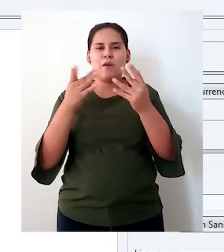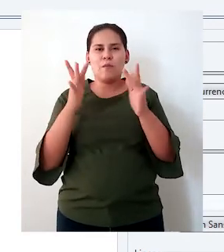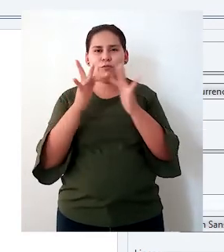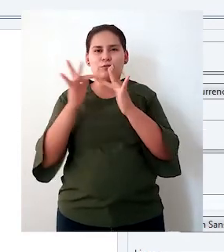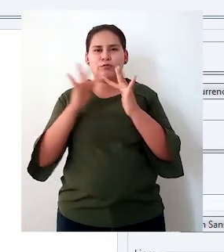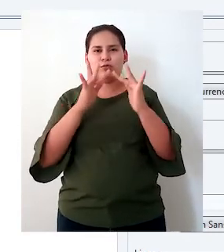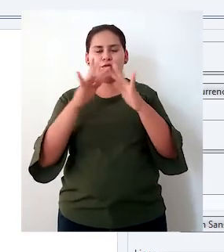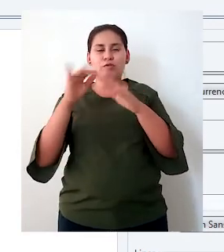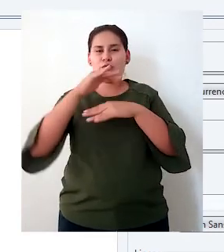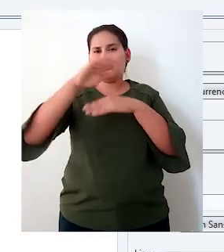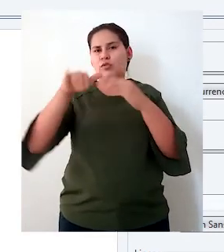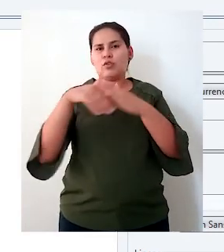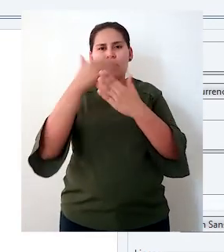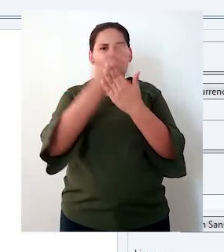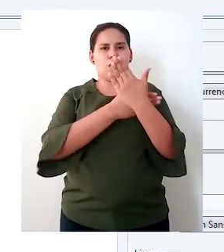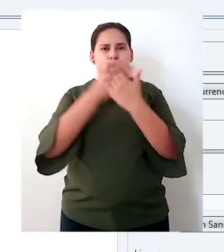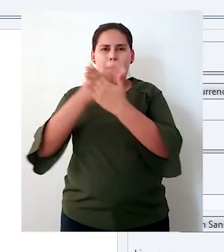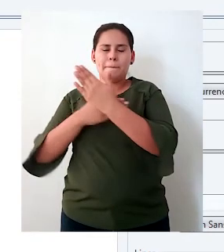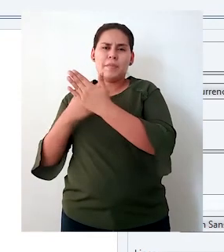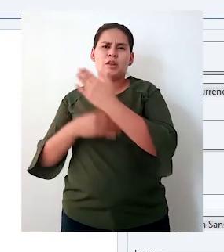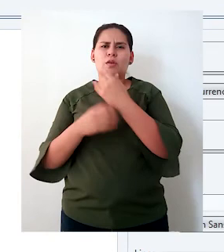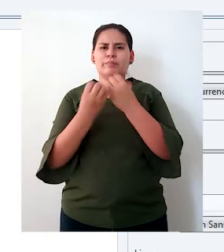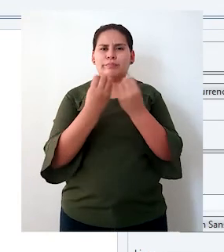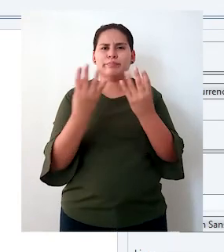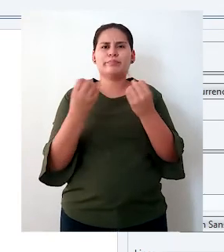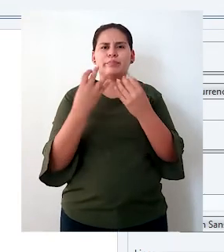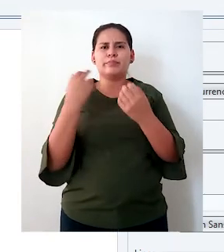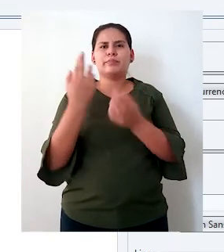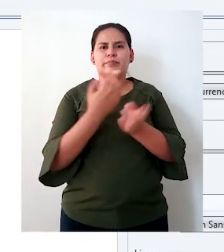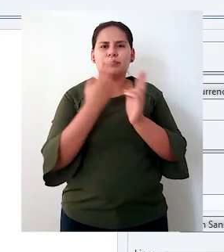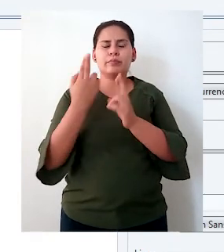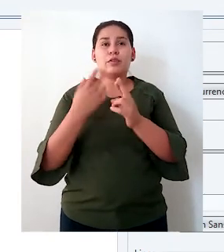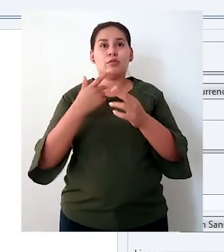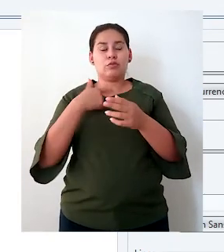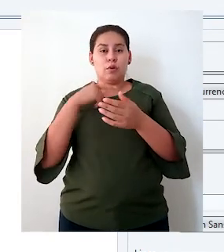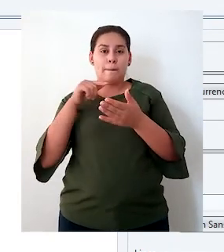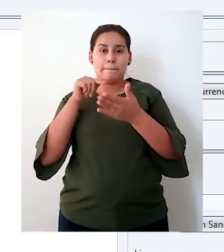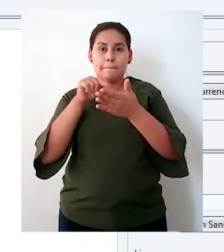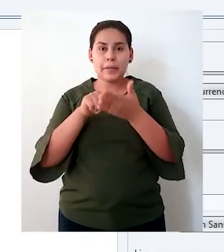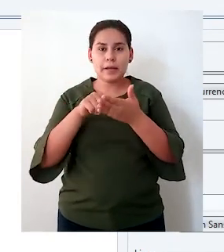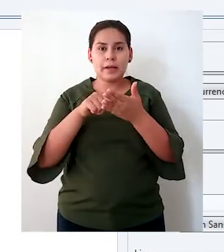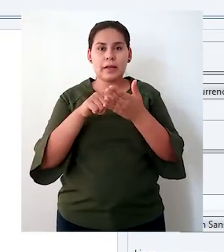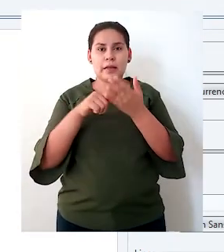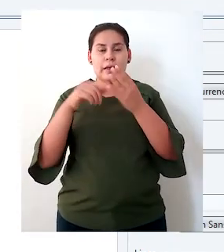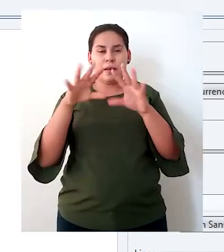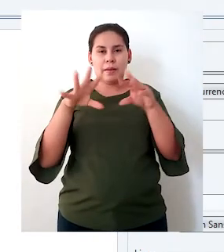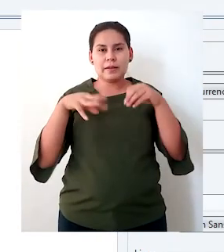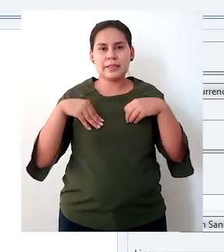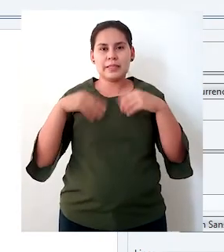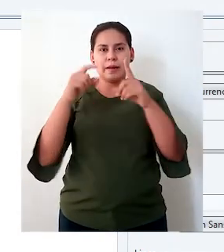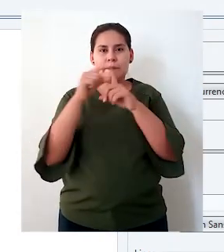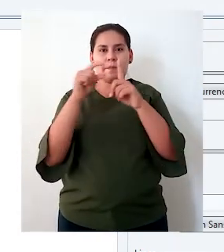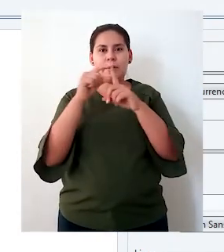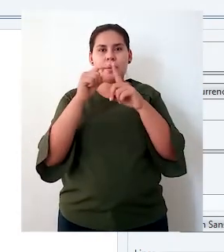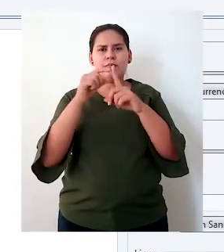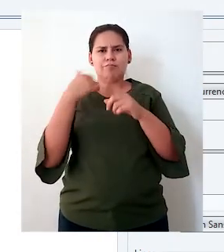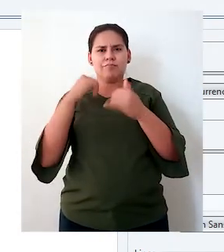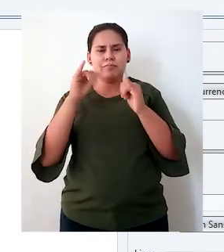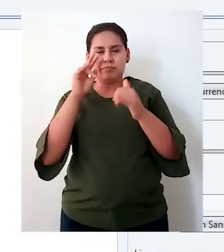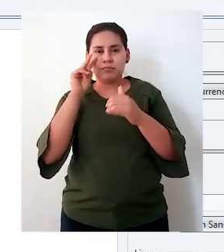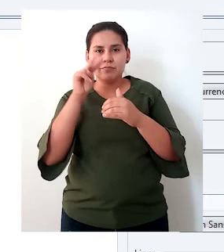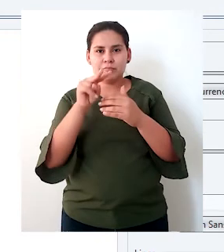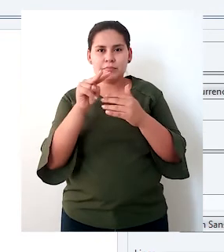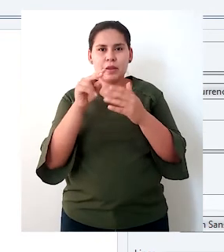tenían entre todos los documentos. Cuando yo hago clic, cuando yo hago clic sobre este término, no sé si alcanzan a